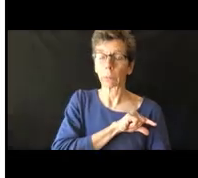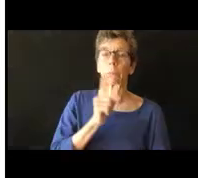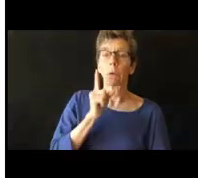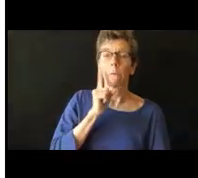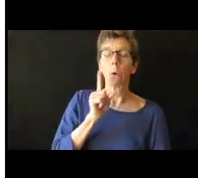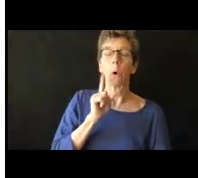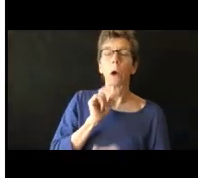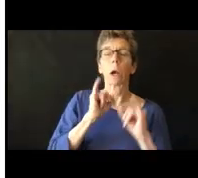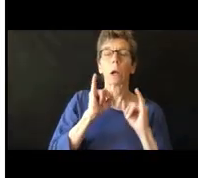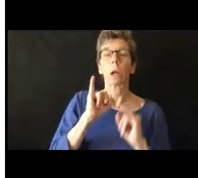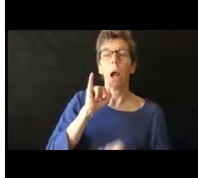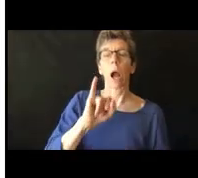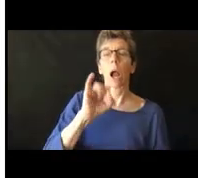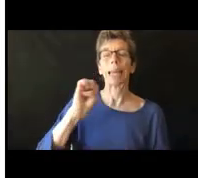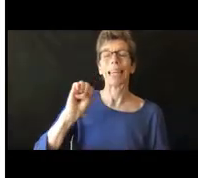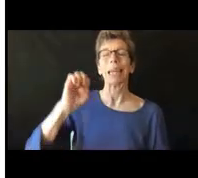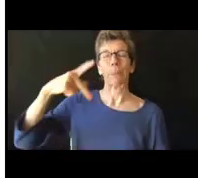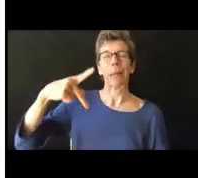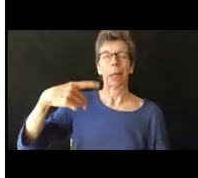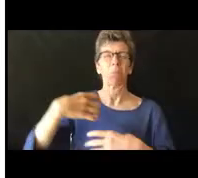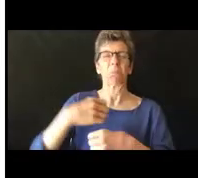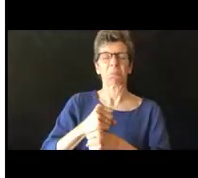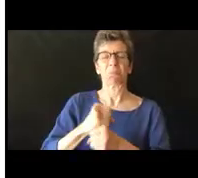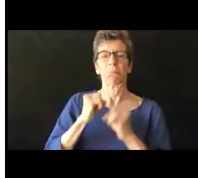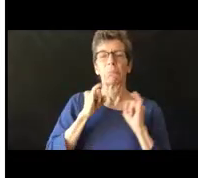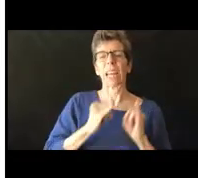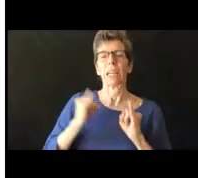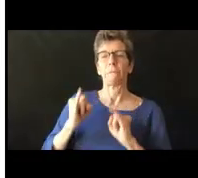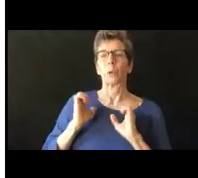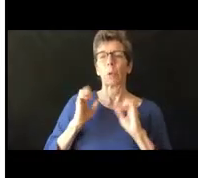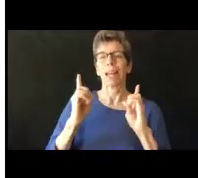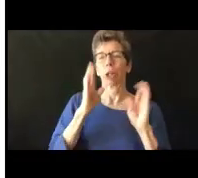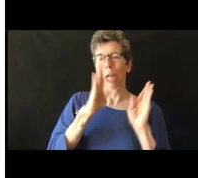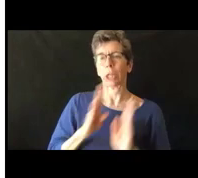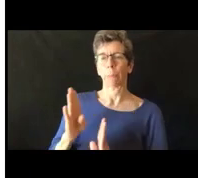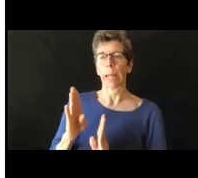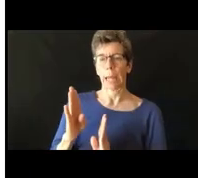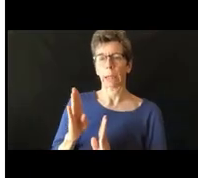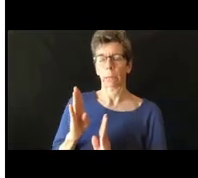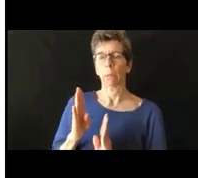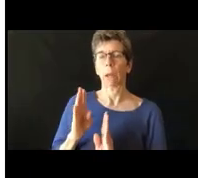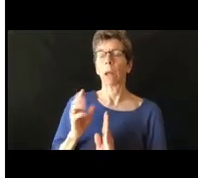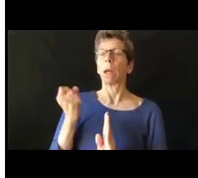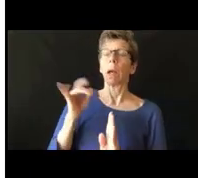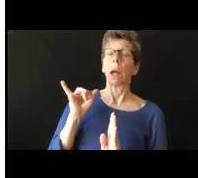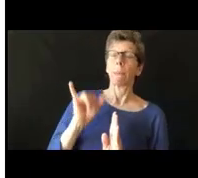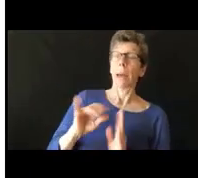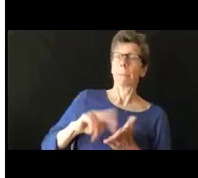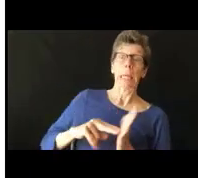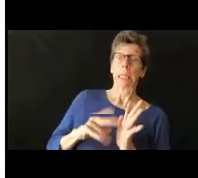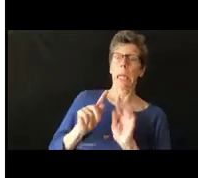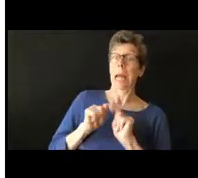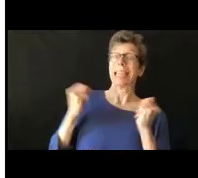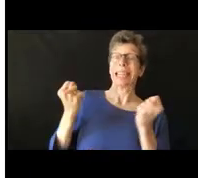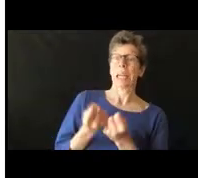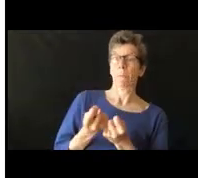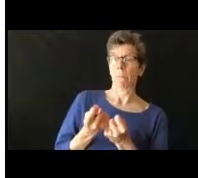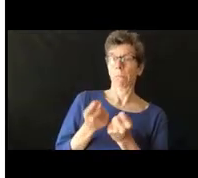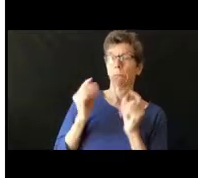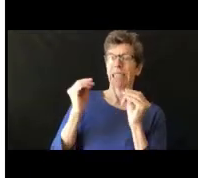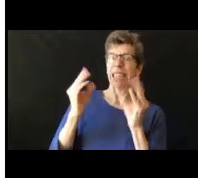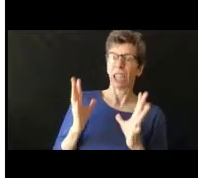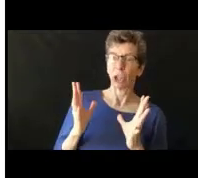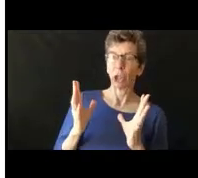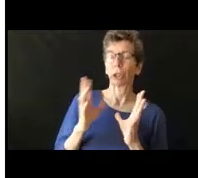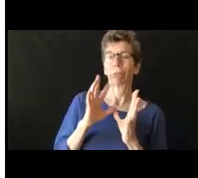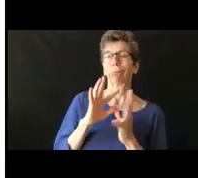plan de educación individualizada, IEP. Y ya después está el equipo del IEP, que es un